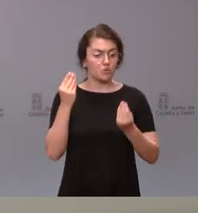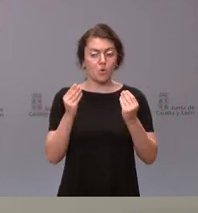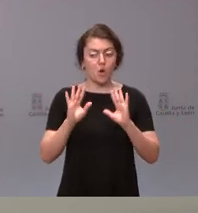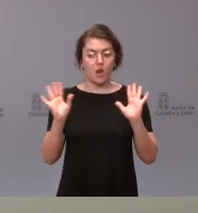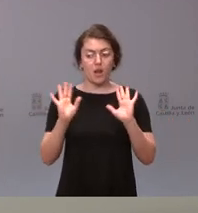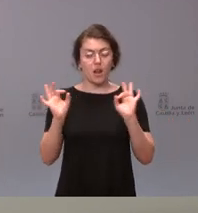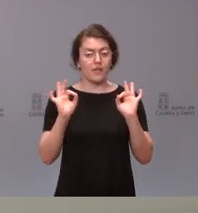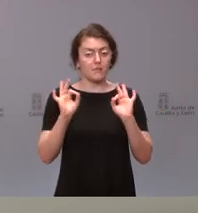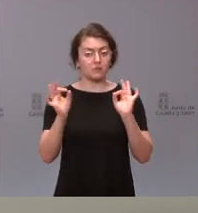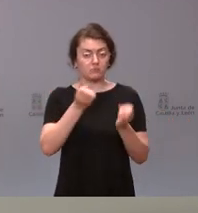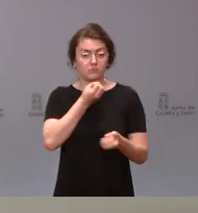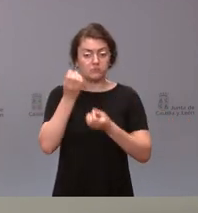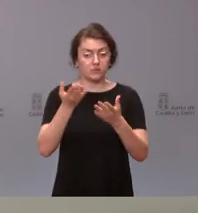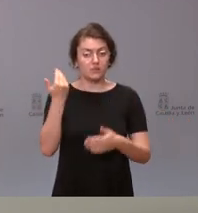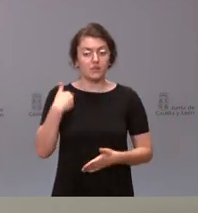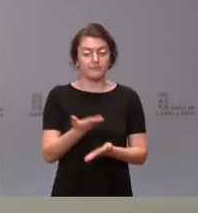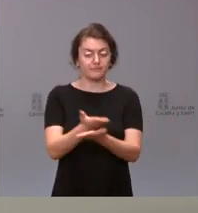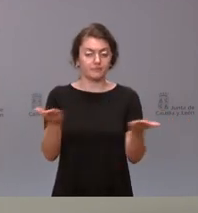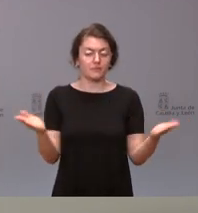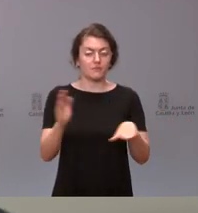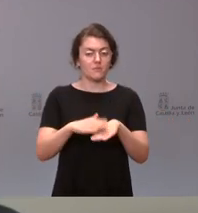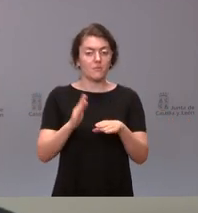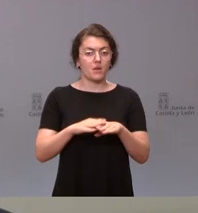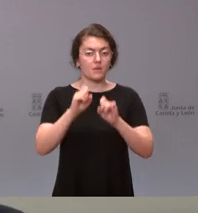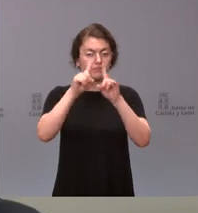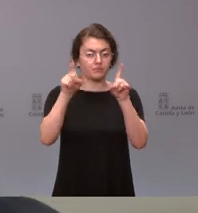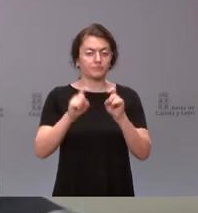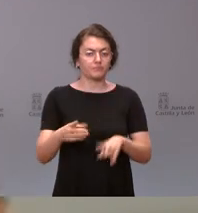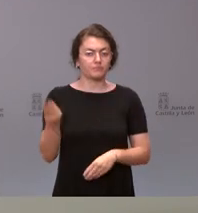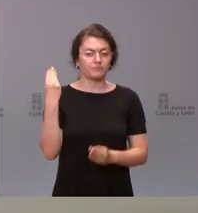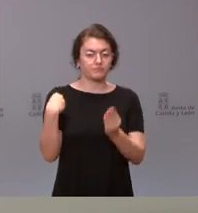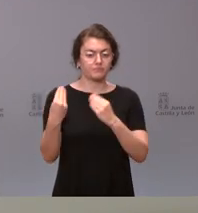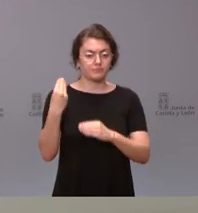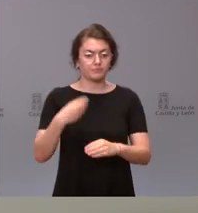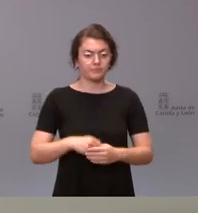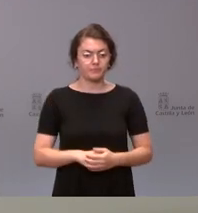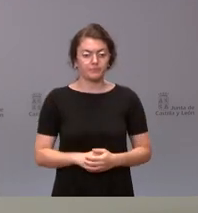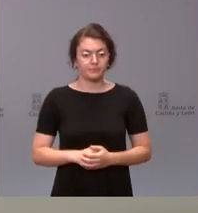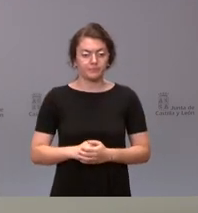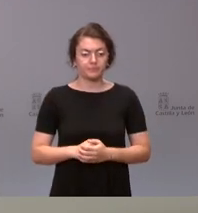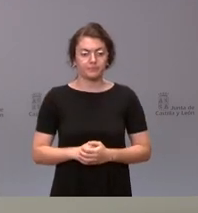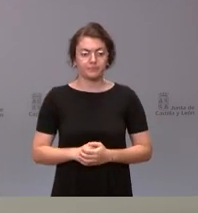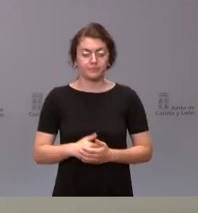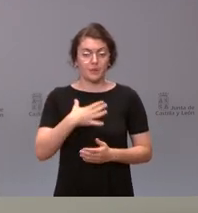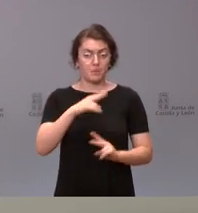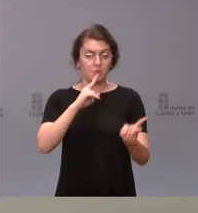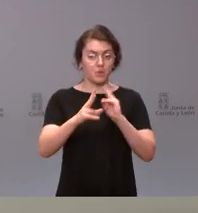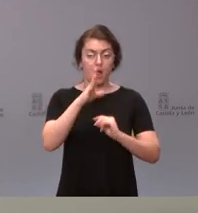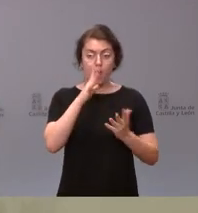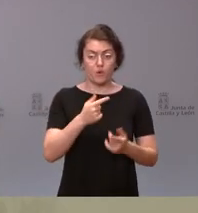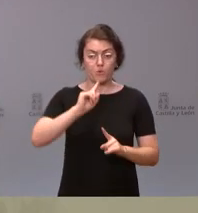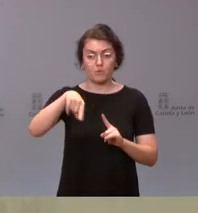informarles, pues, estamos a su disposición para cualquier pregunta que yo pudiera responder ahora o posteriormente.